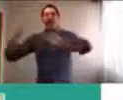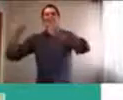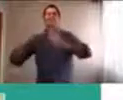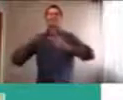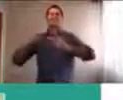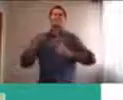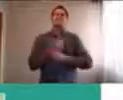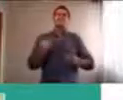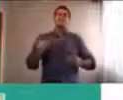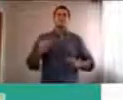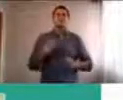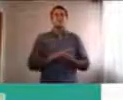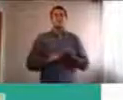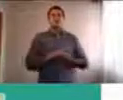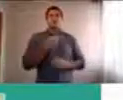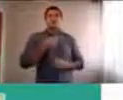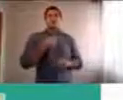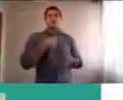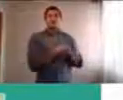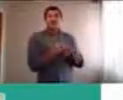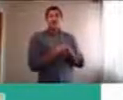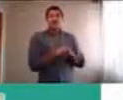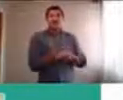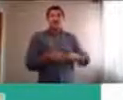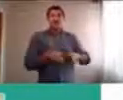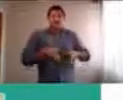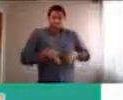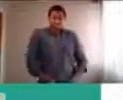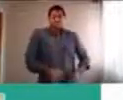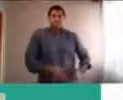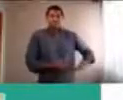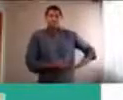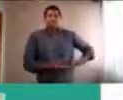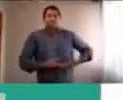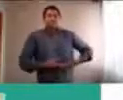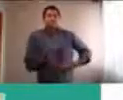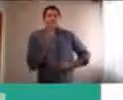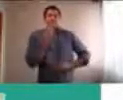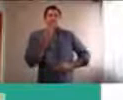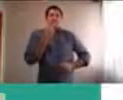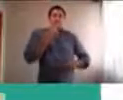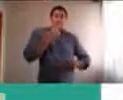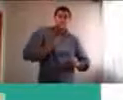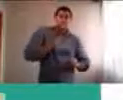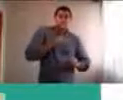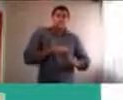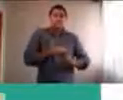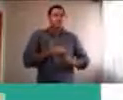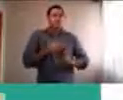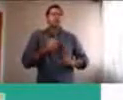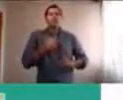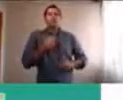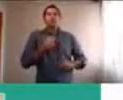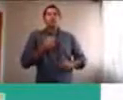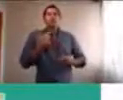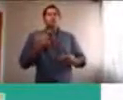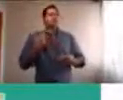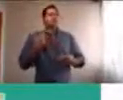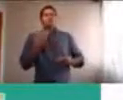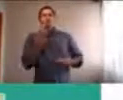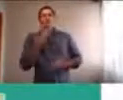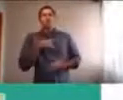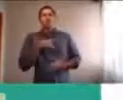tuvo un bebé, que ya va a cumplir dos meses, y yo, la pude ver, solo una vez, y medio así, de lejos, porque no